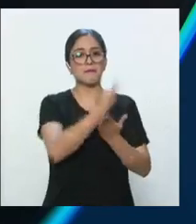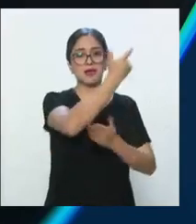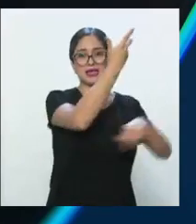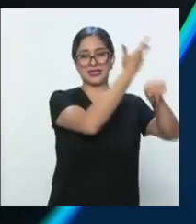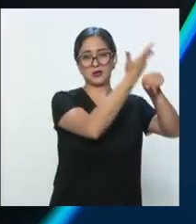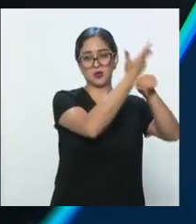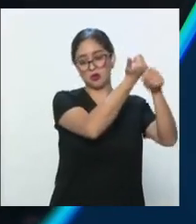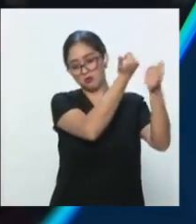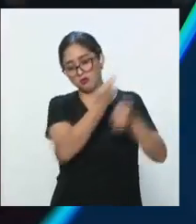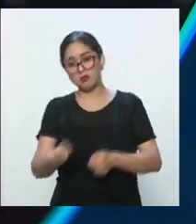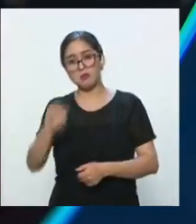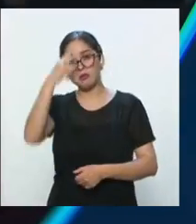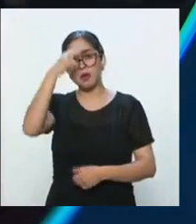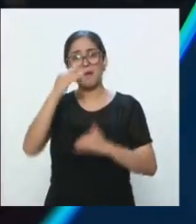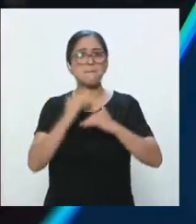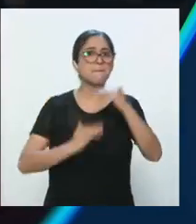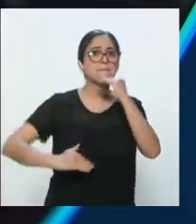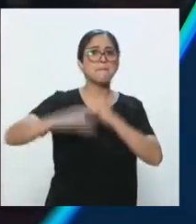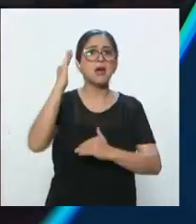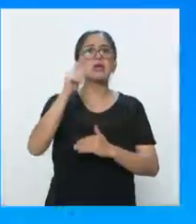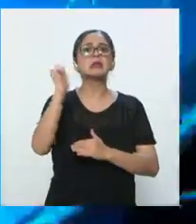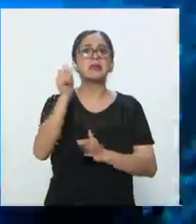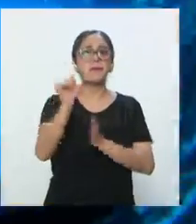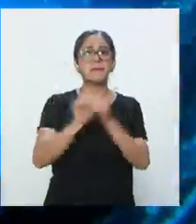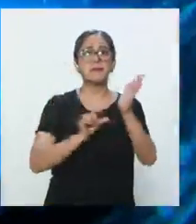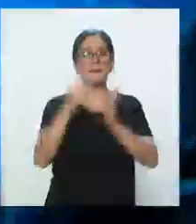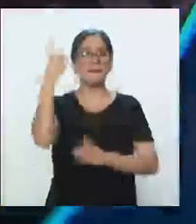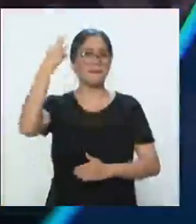Alcanzaron máximo histórico en el mes de marzo.